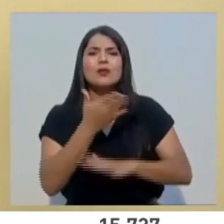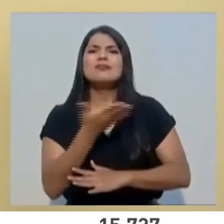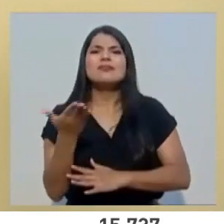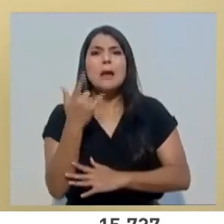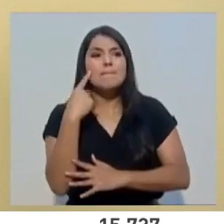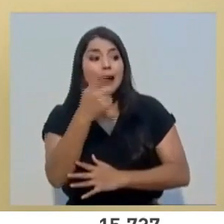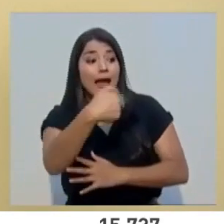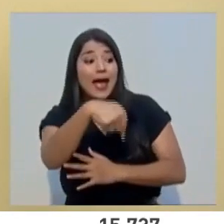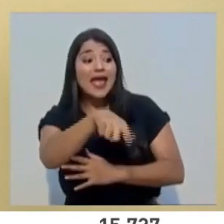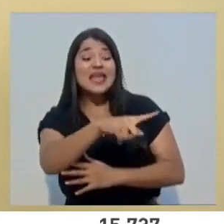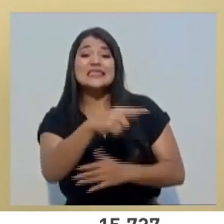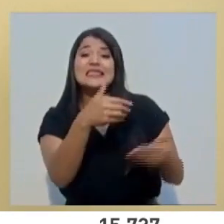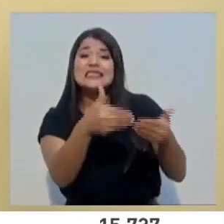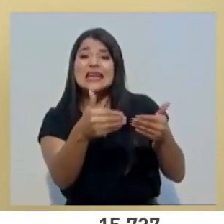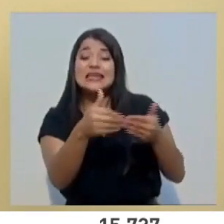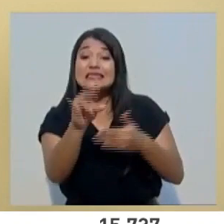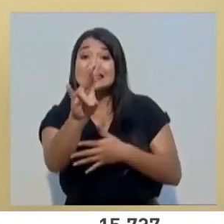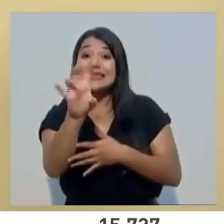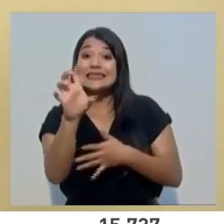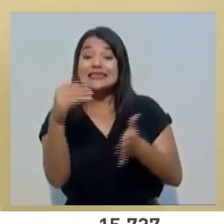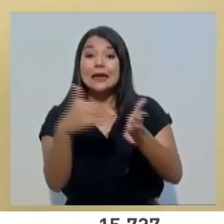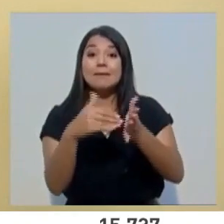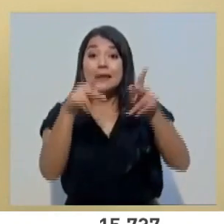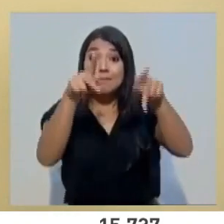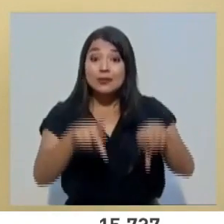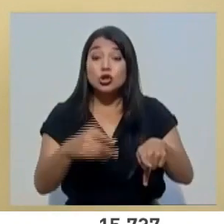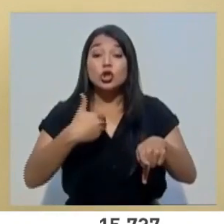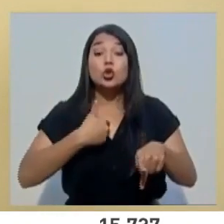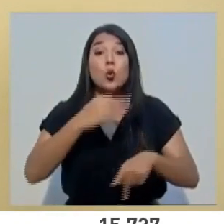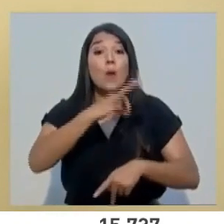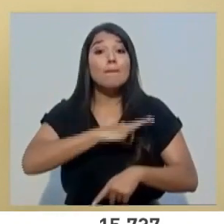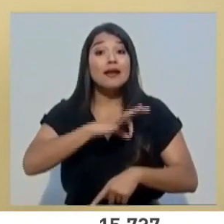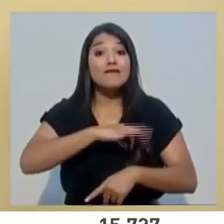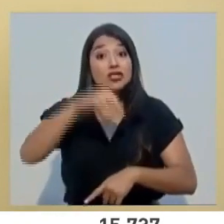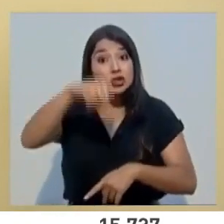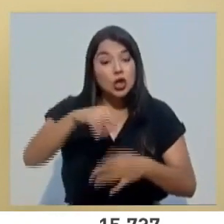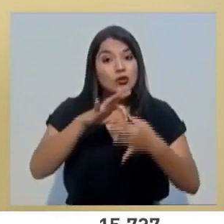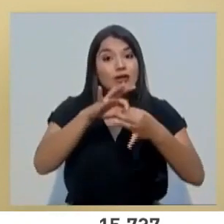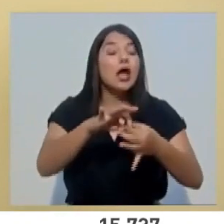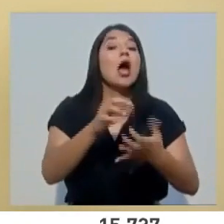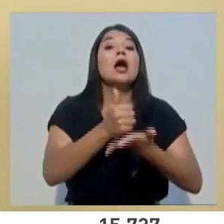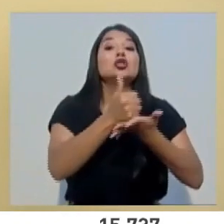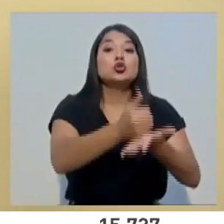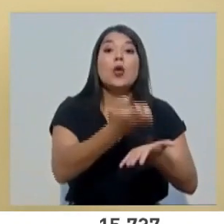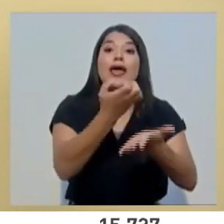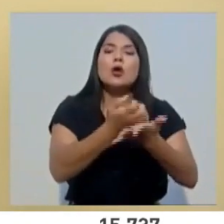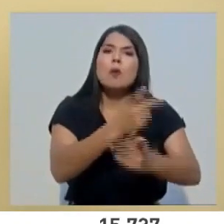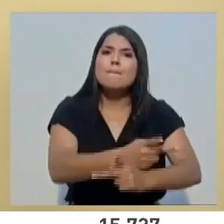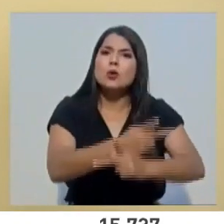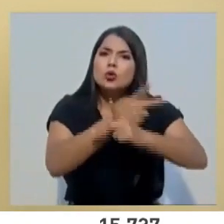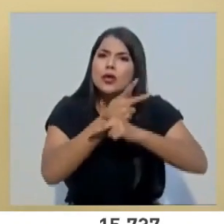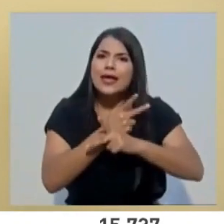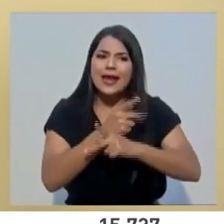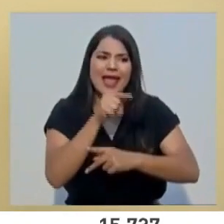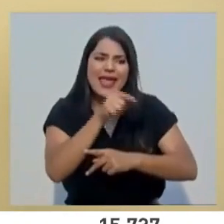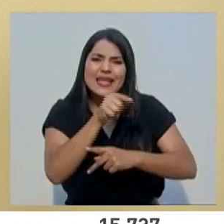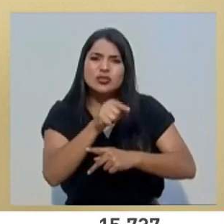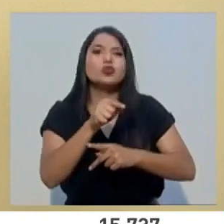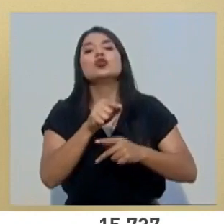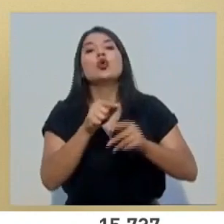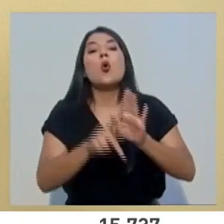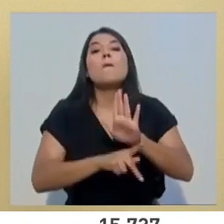estas casi 700.000 personas beneficiarias hoy del bono proteger, este es un instrumento de